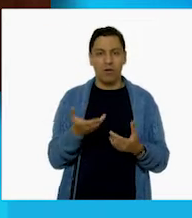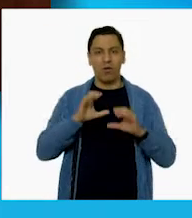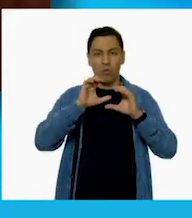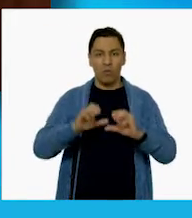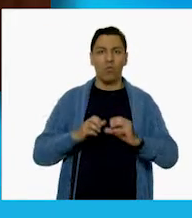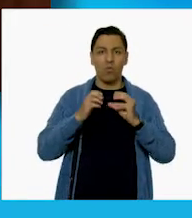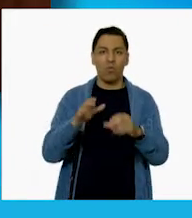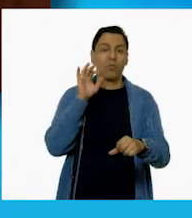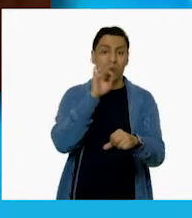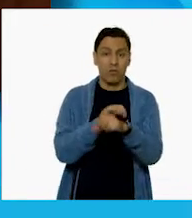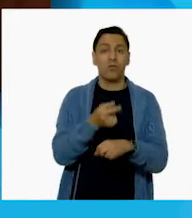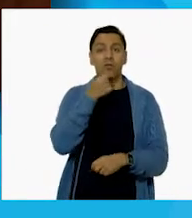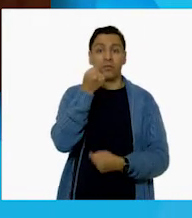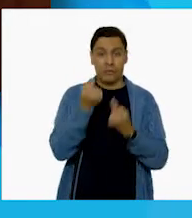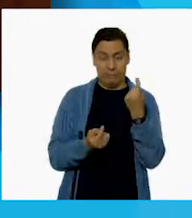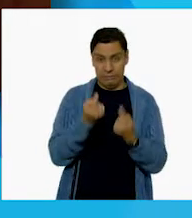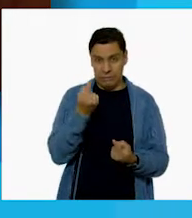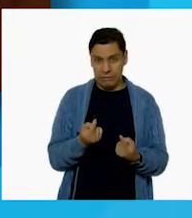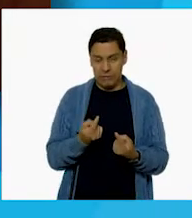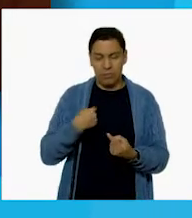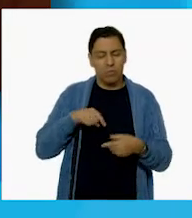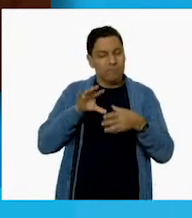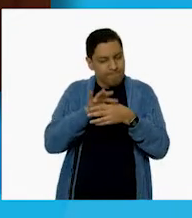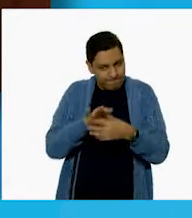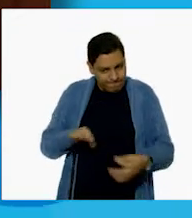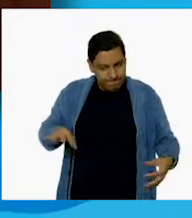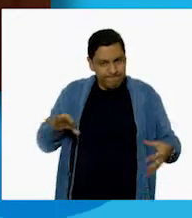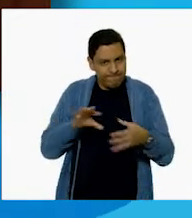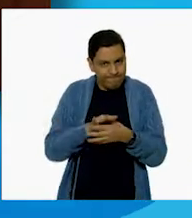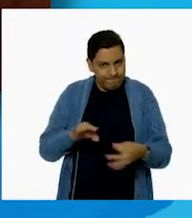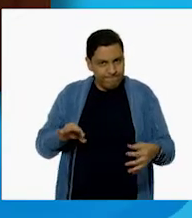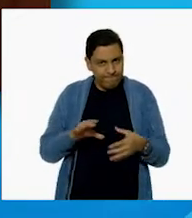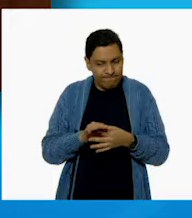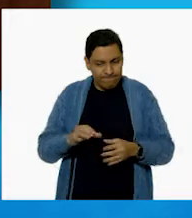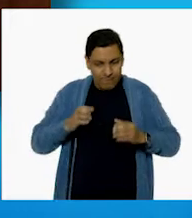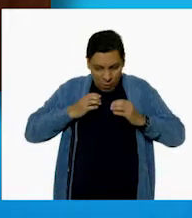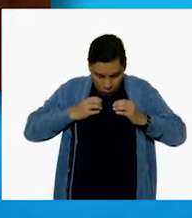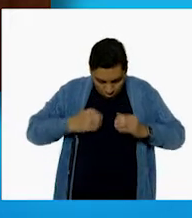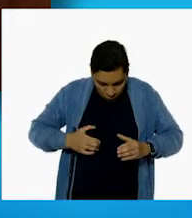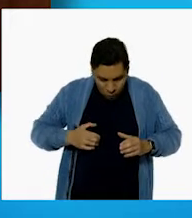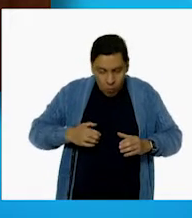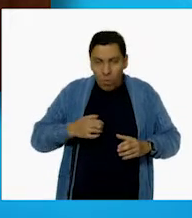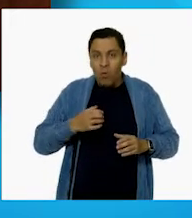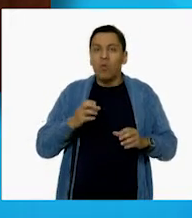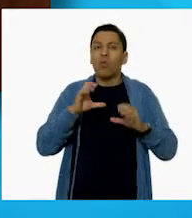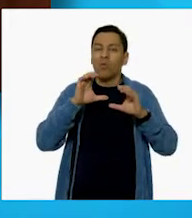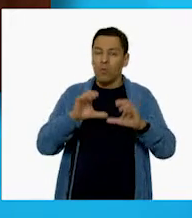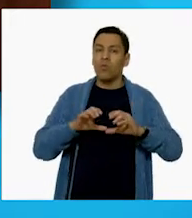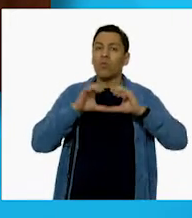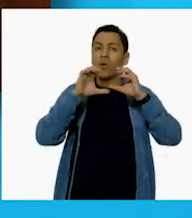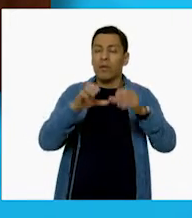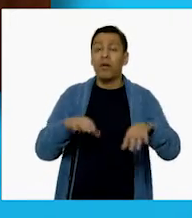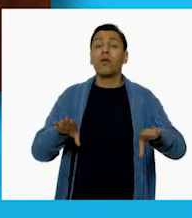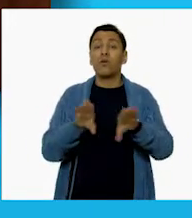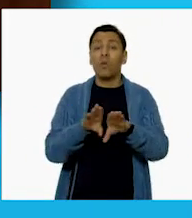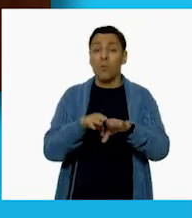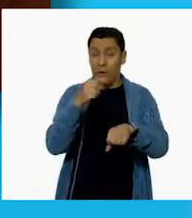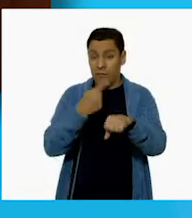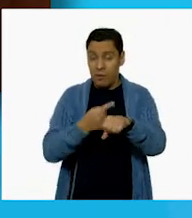a niños y niñas es explicarles que qué importancia tiene el cuidar su salud para prevenir enfermedades.